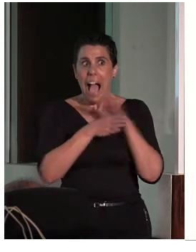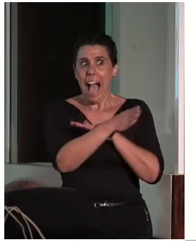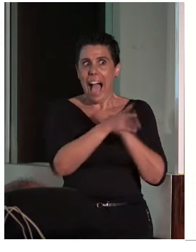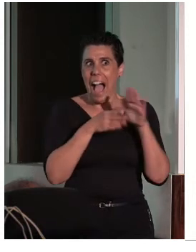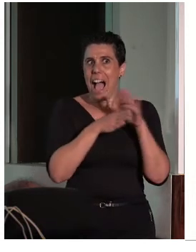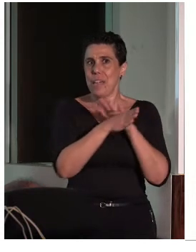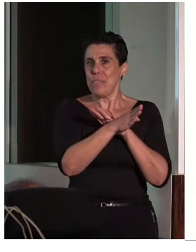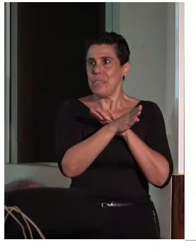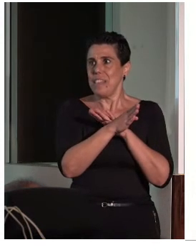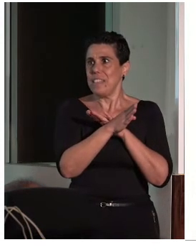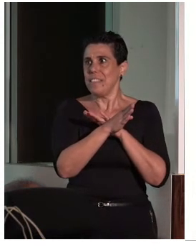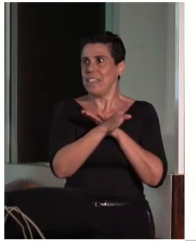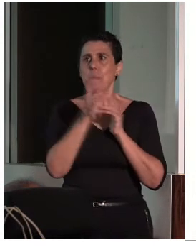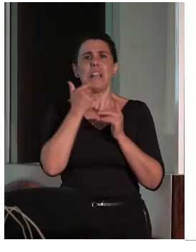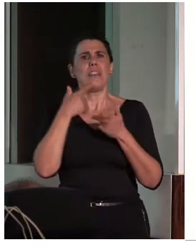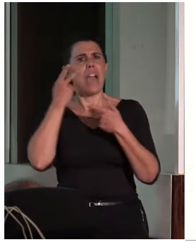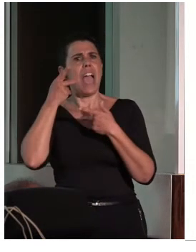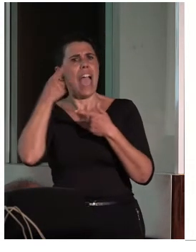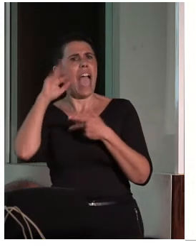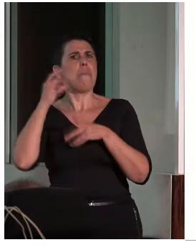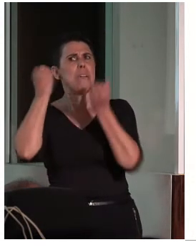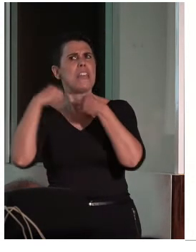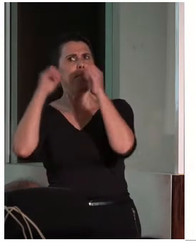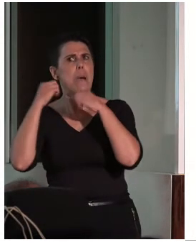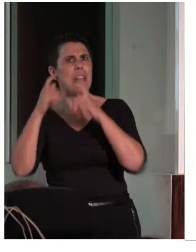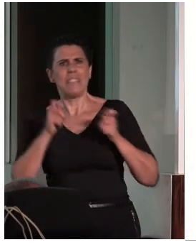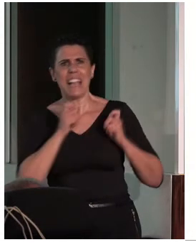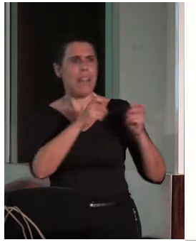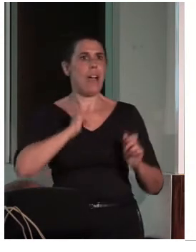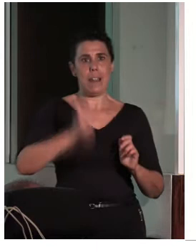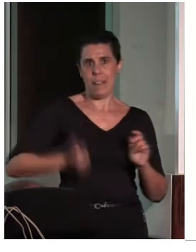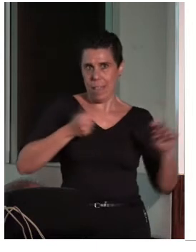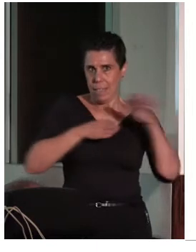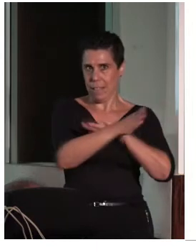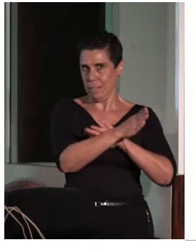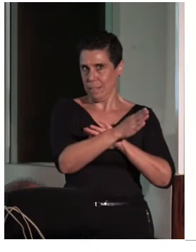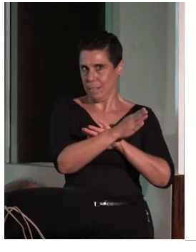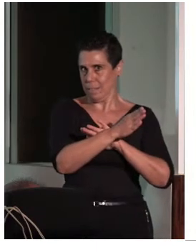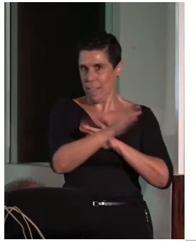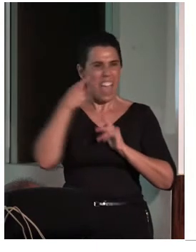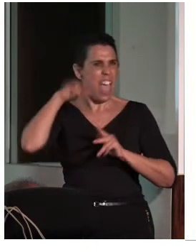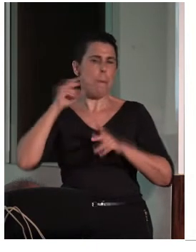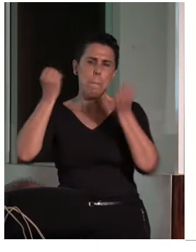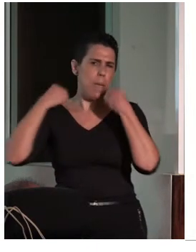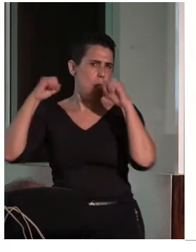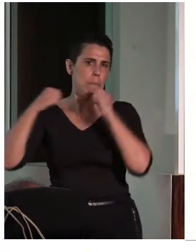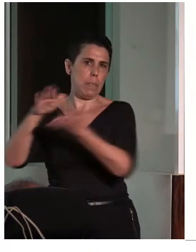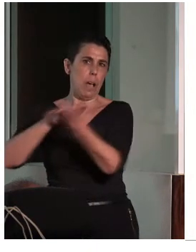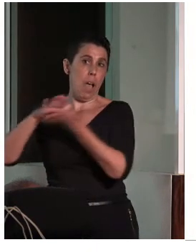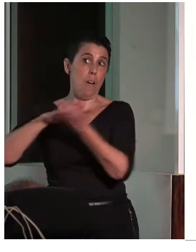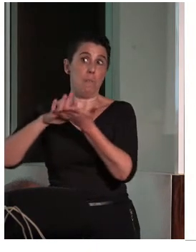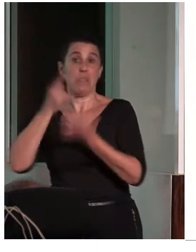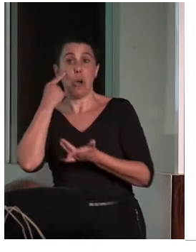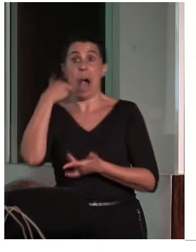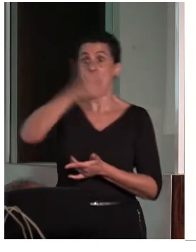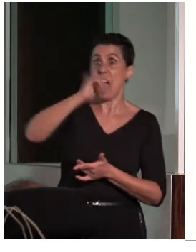he traducido, el know-how o experiencia práctica, ¿no? Es decir, la experiencia práctica es fundamental, lo que funcione y lo que no funciona. Porque en el